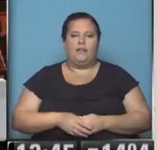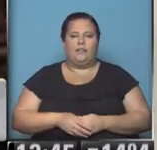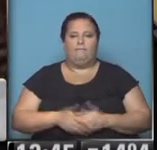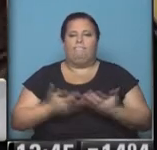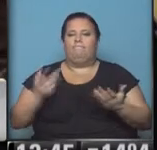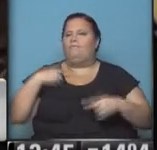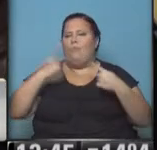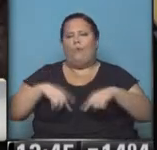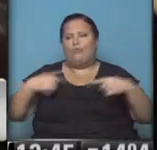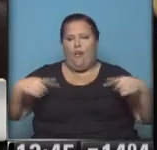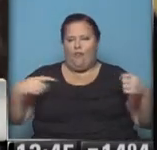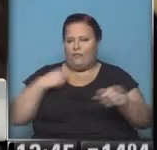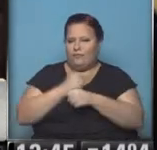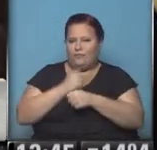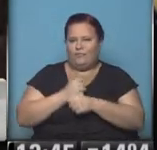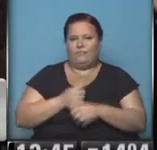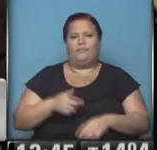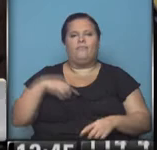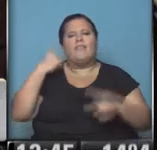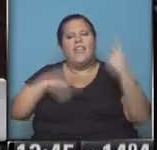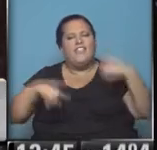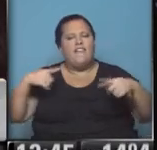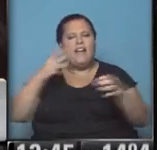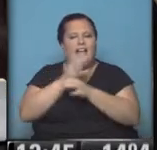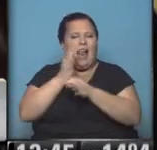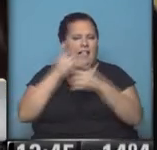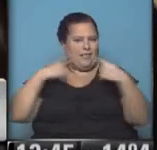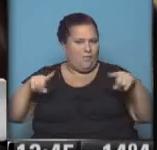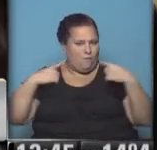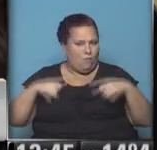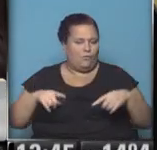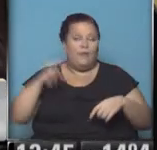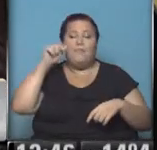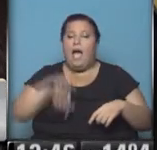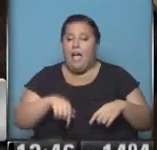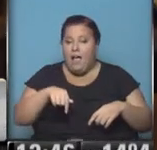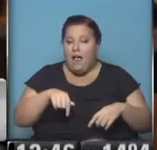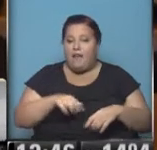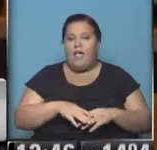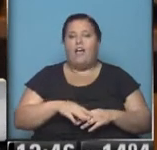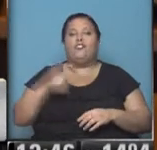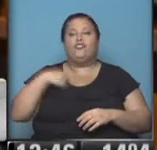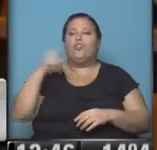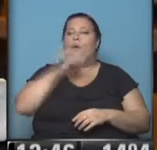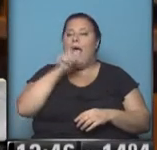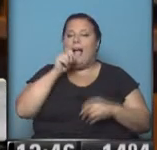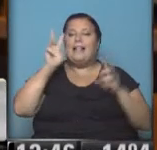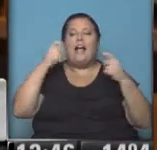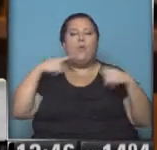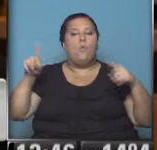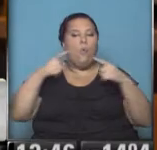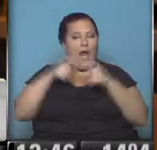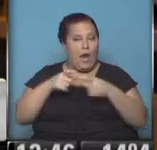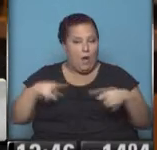hacemos de todo, hacemos diferentes géneros musicales. En este caso, yo voy a cantar canciones de mi nuevo